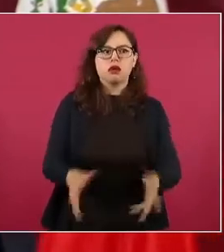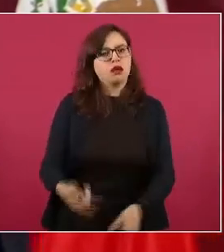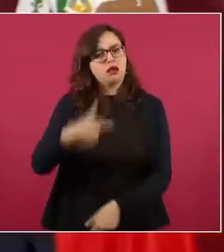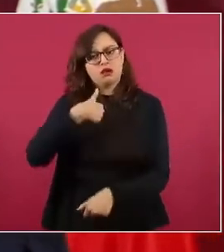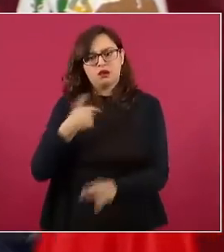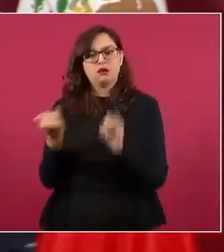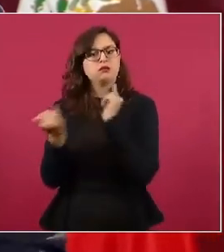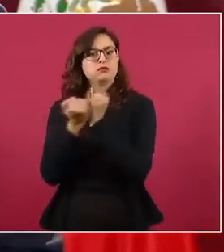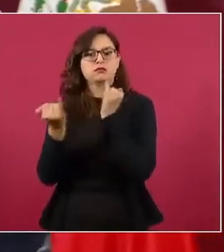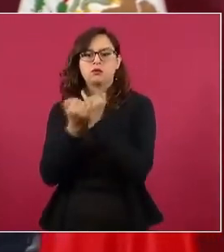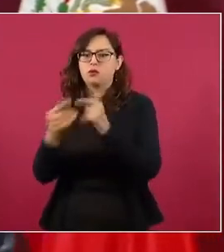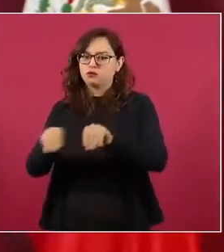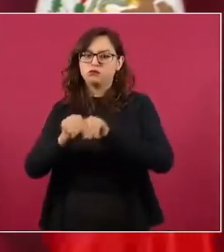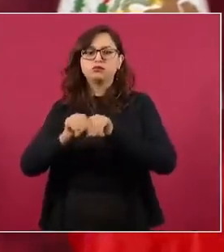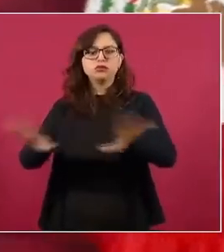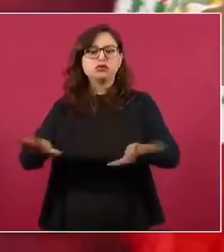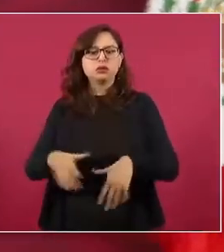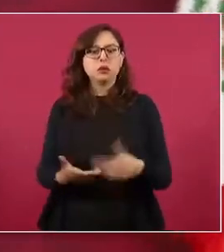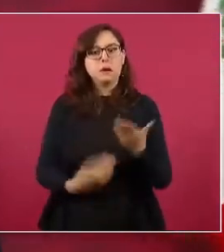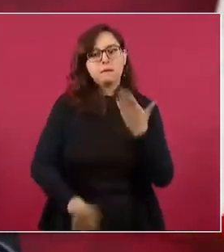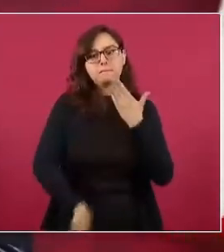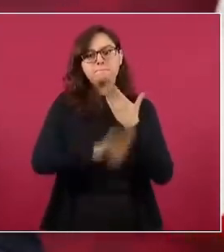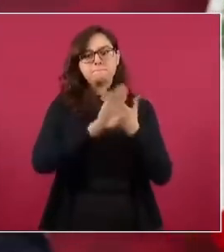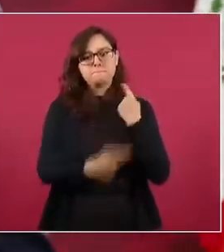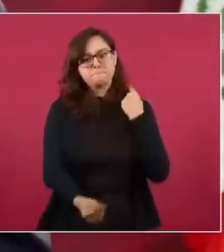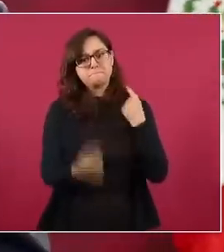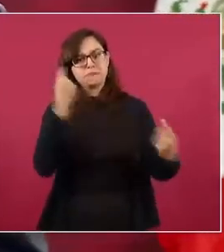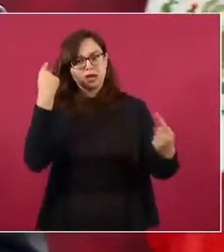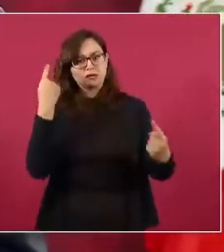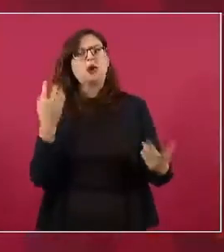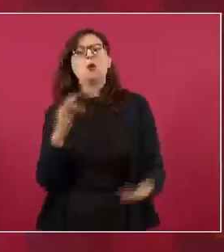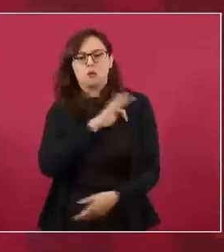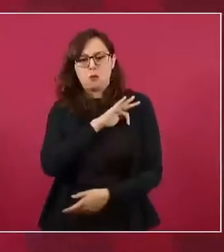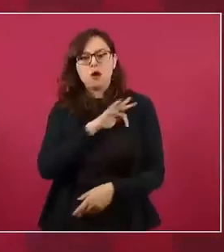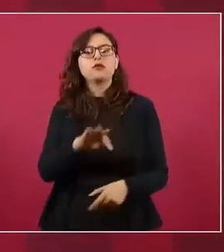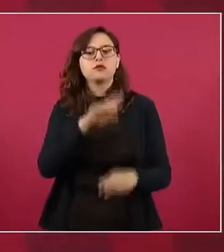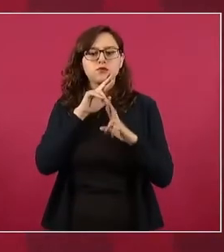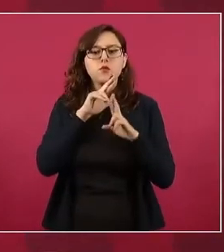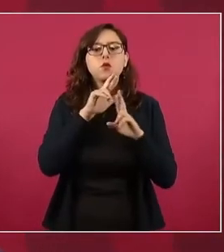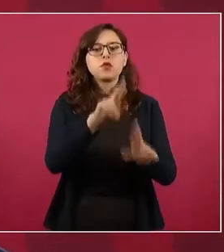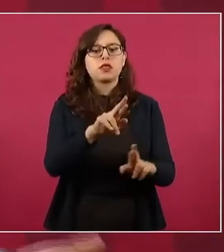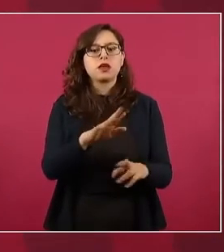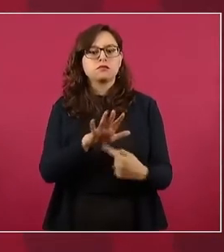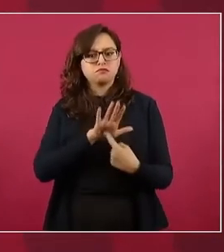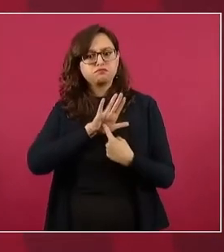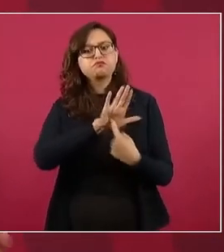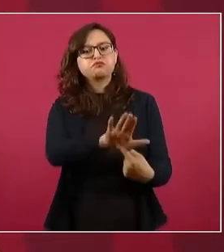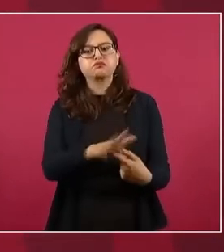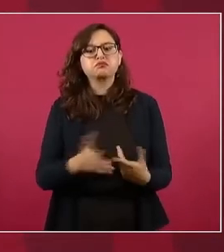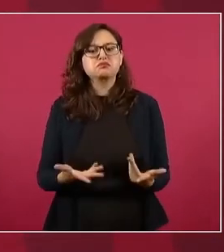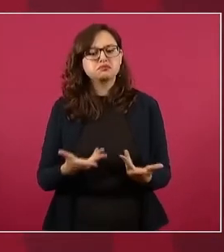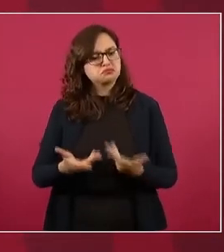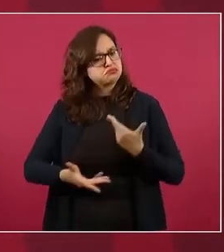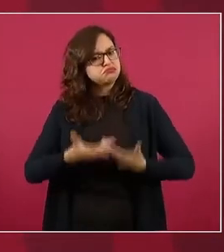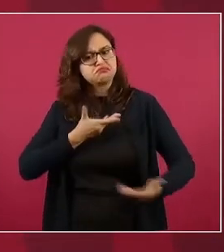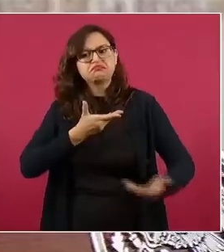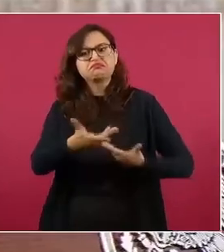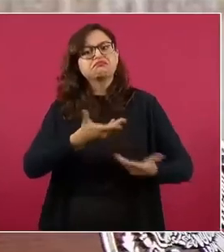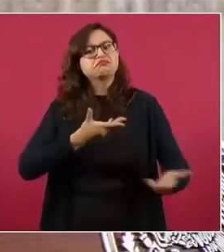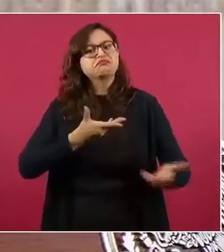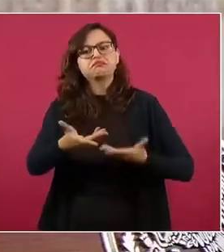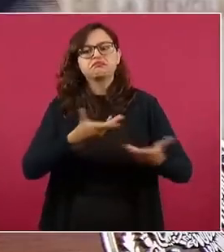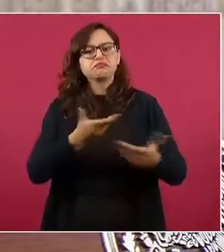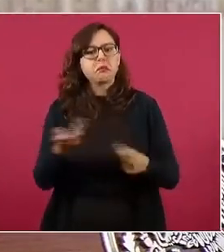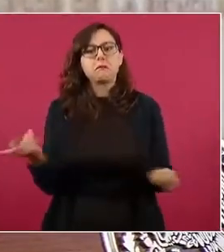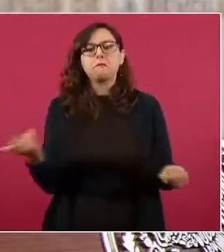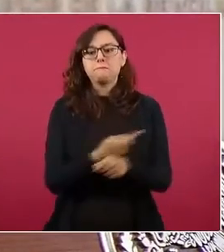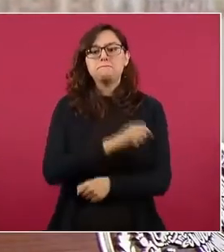Es la réplica, son mensajes de ida y vuelta, y ahí nos vamos y no pasa nada. Y ya